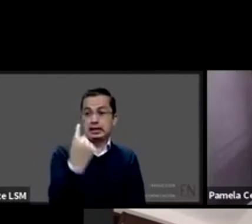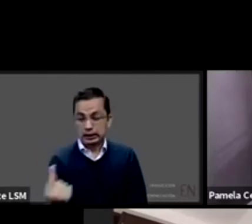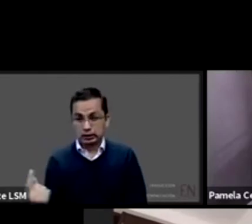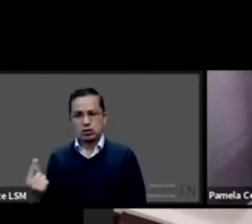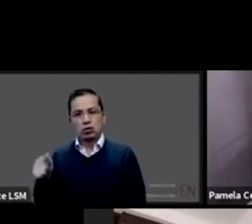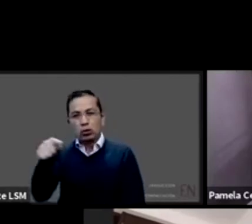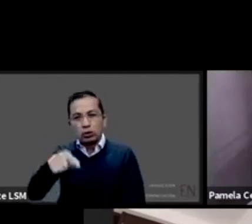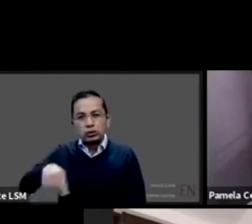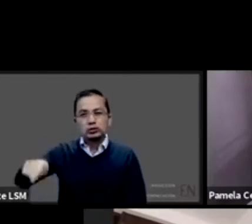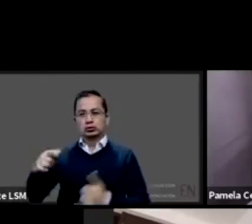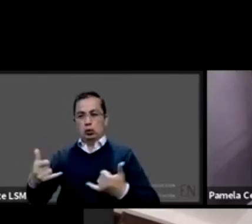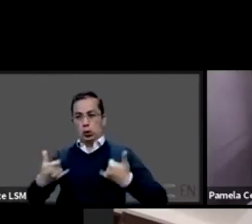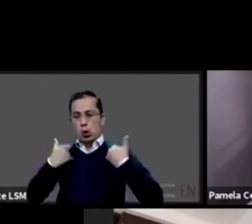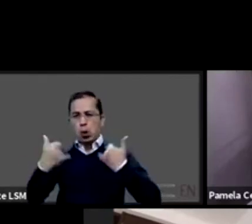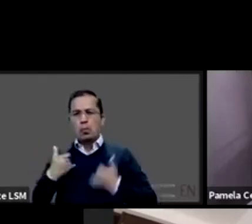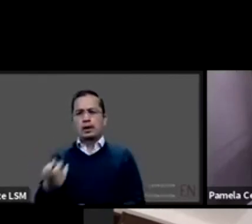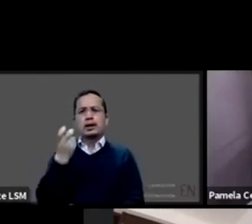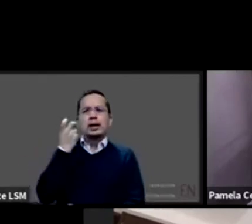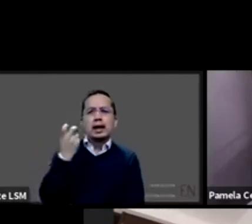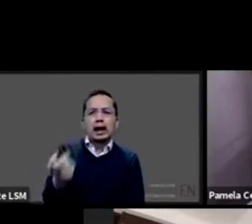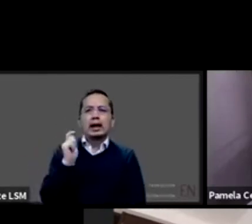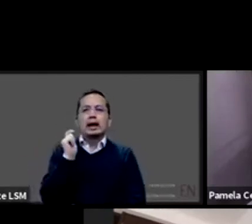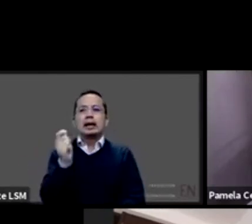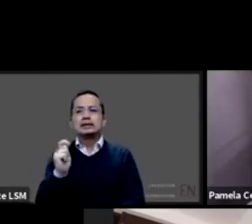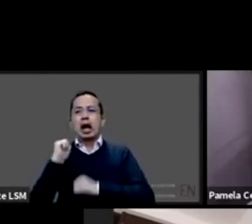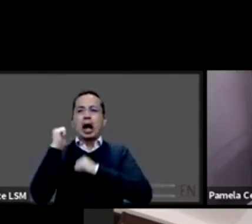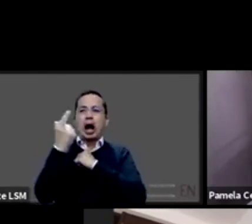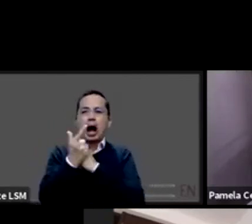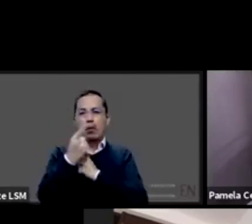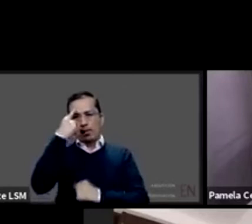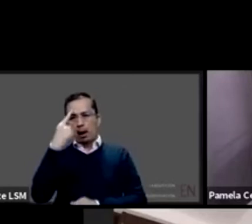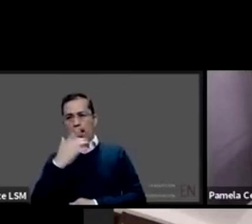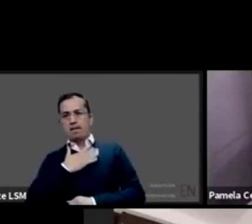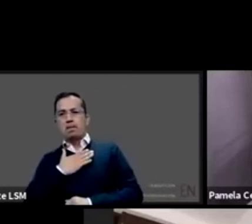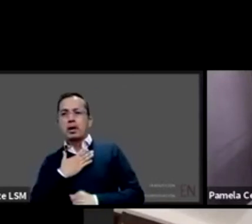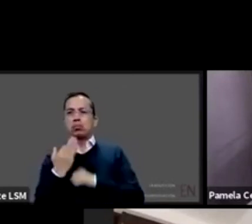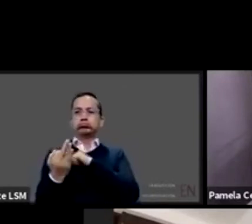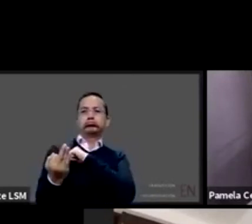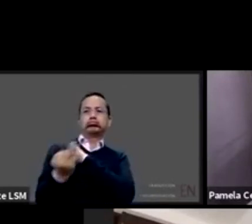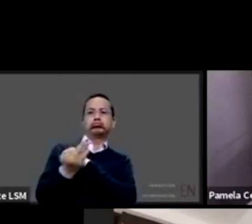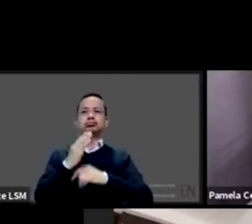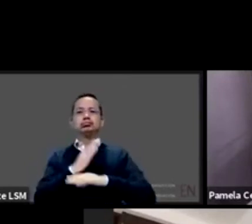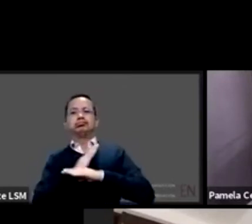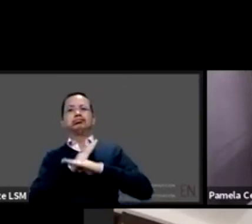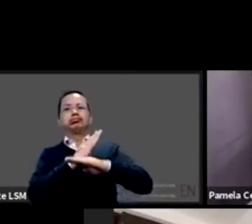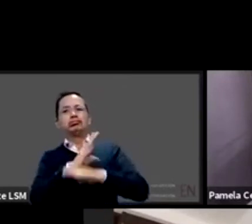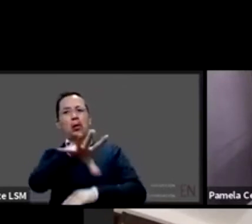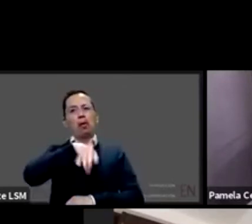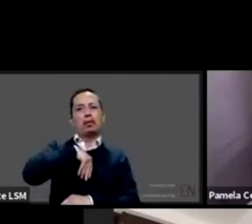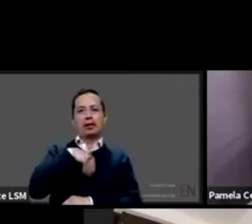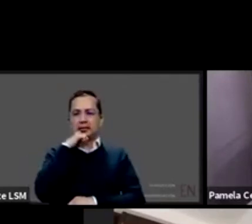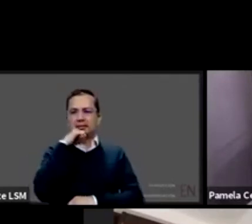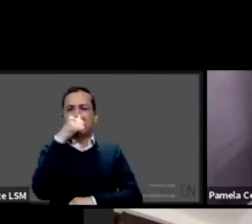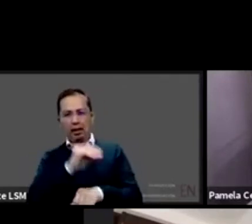básicamente un factor protector en el que ningún niño, ninguna niña, o ningún adolescente